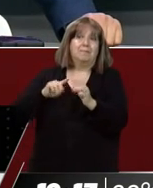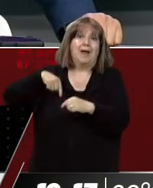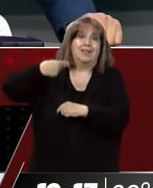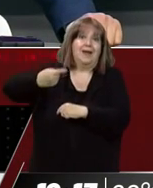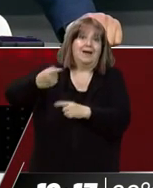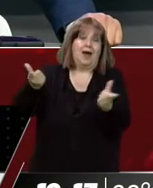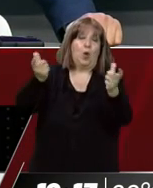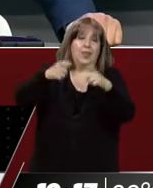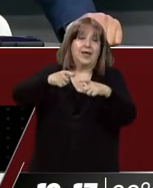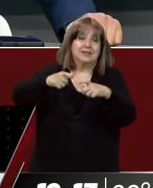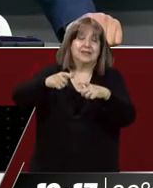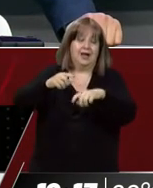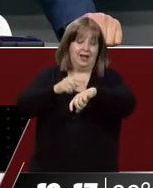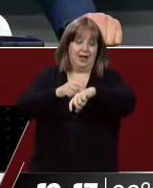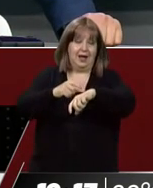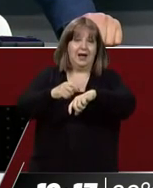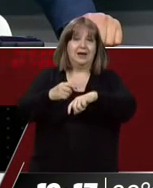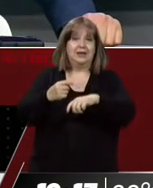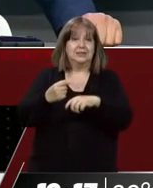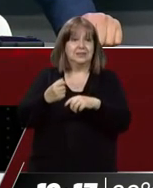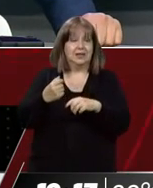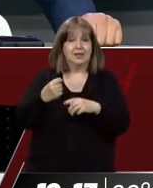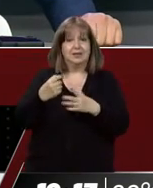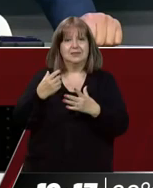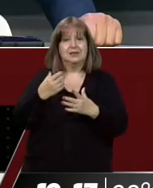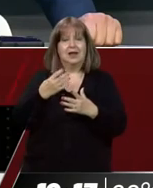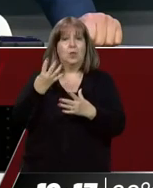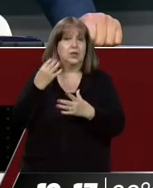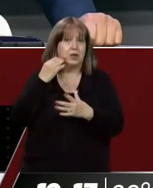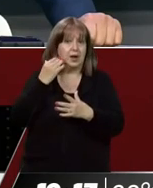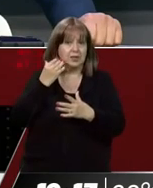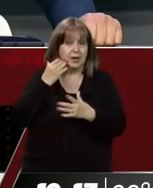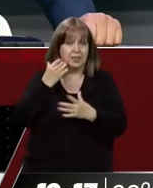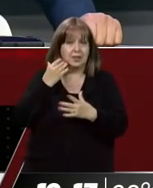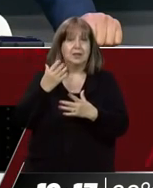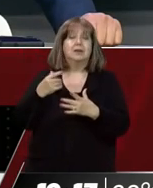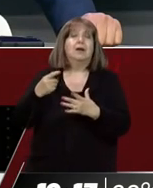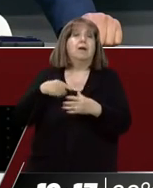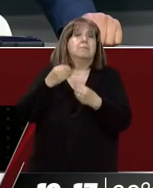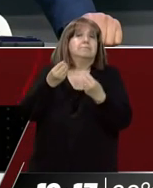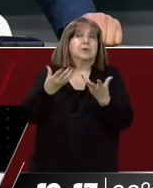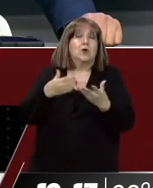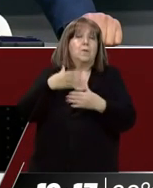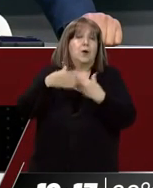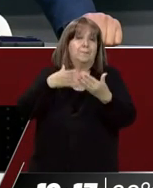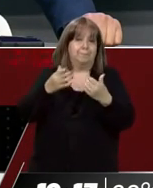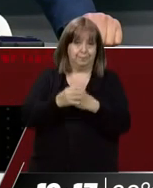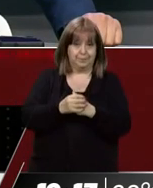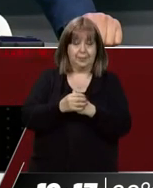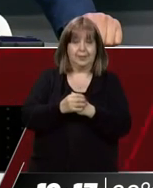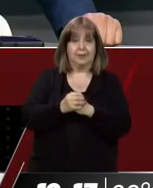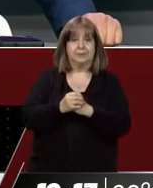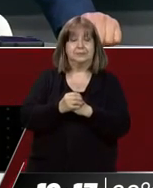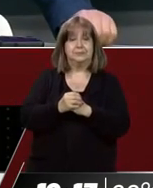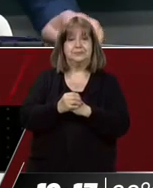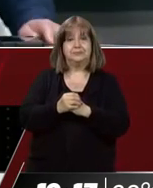a la audiencia de mañana a las 16 horas en el polo judicial para ver cómo va a continuar la situación procesal del ex intendente